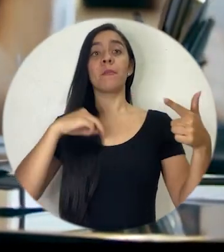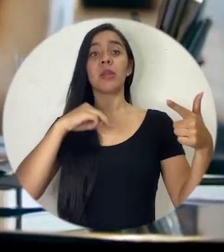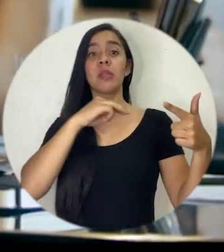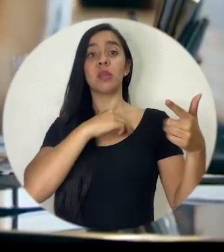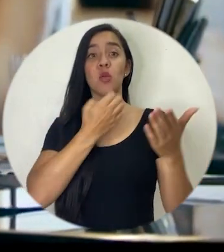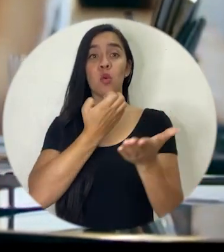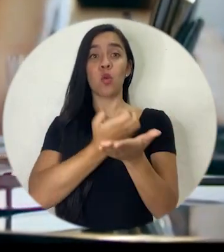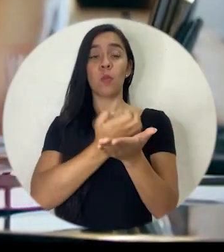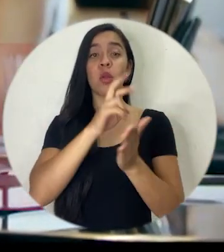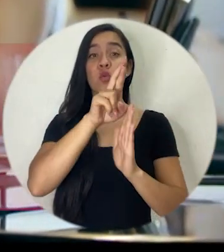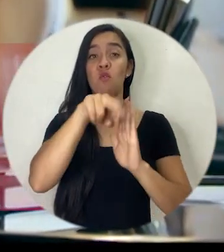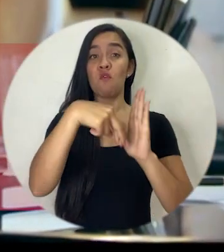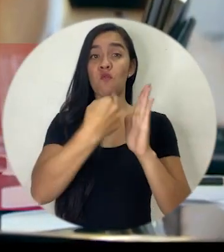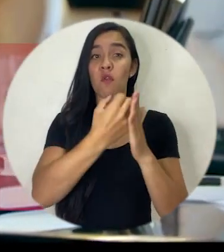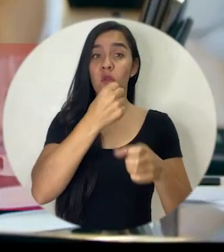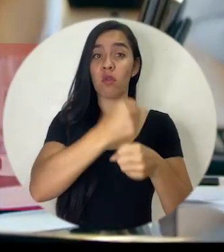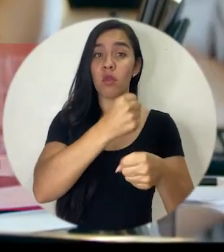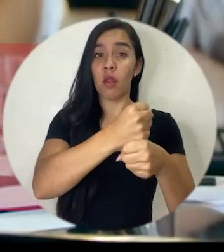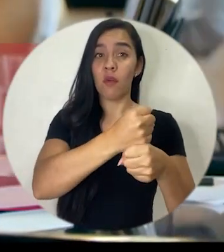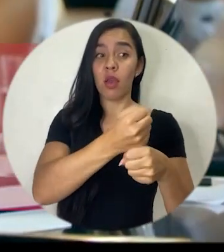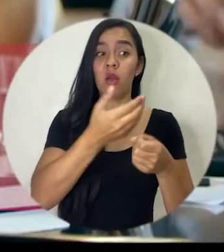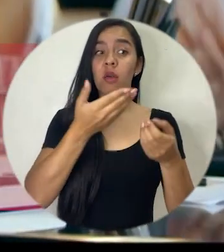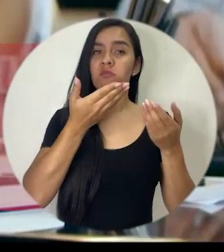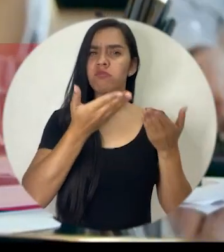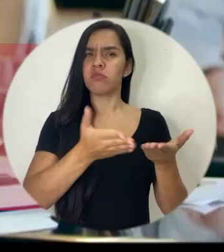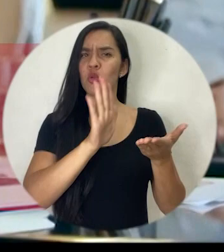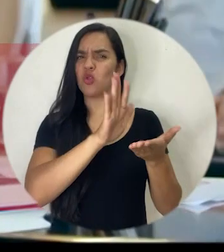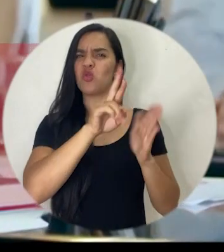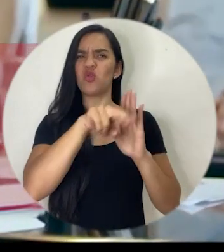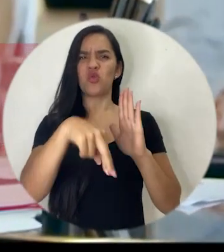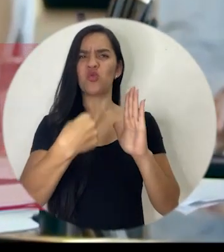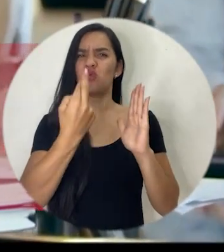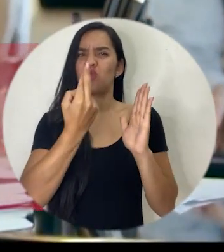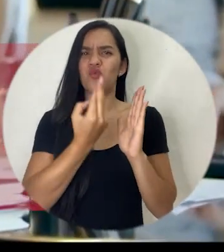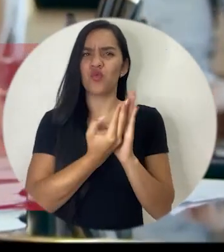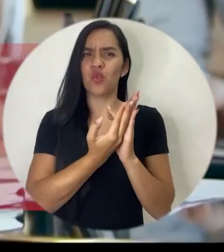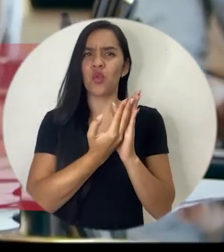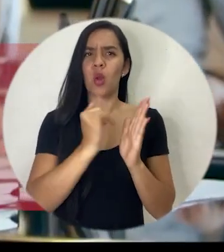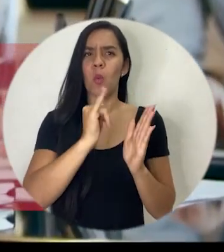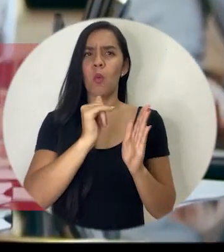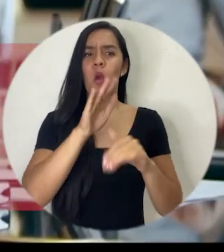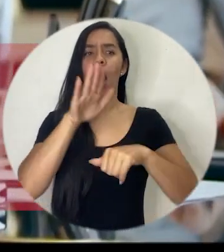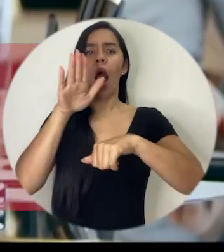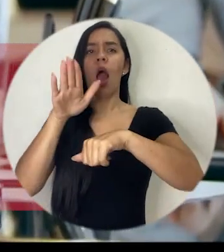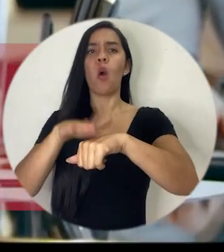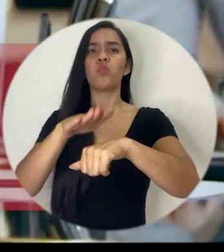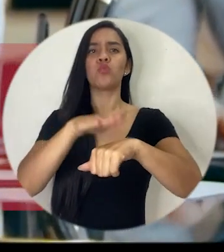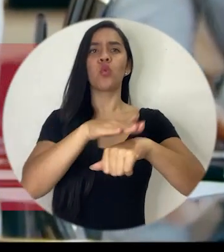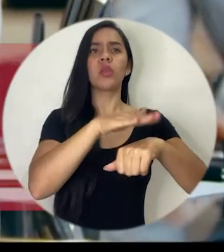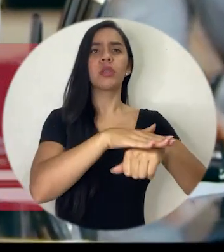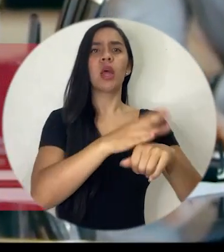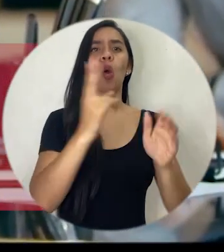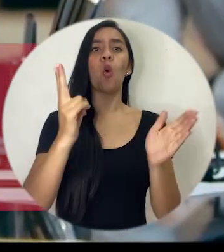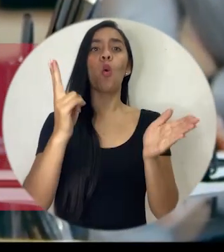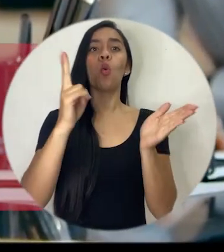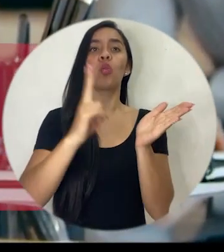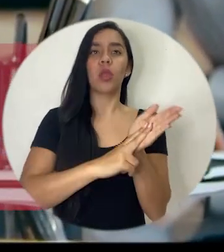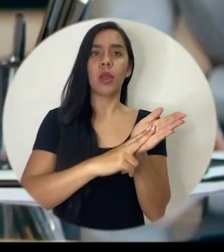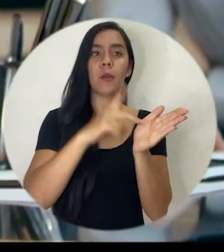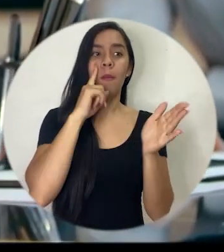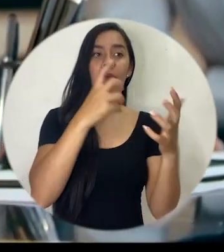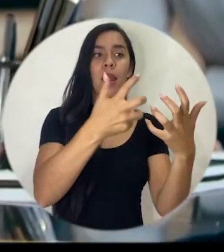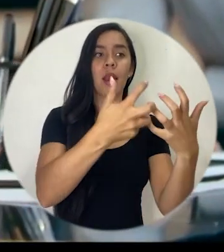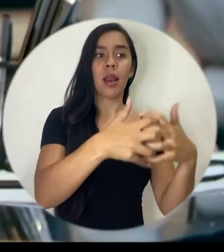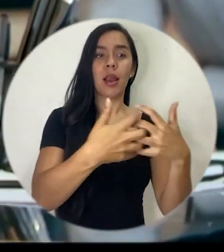en este papel digamos de autorizar los contratos es